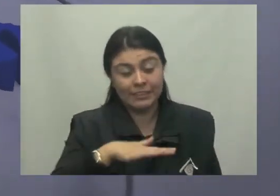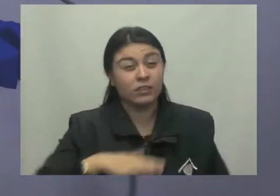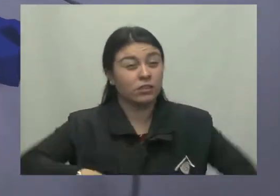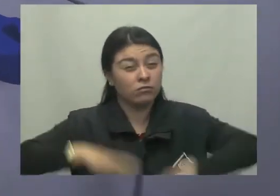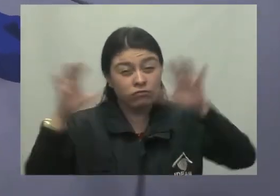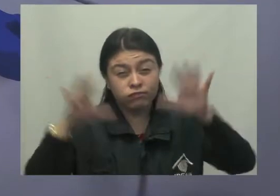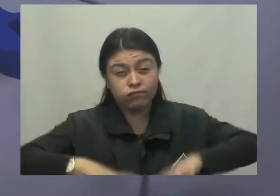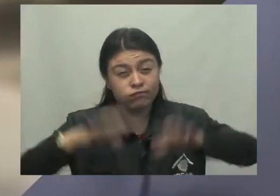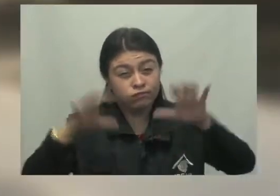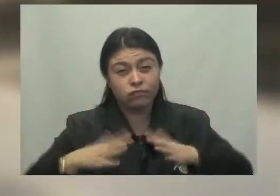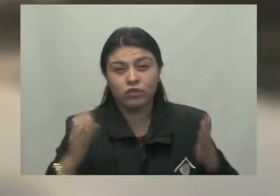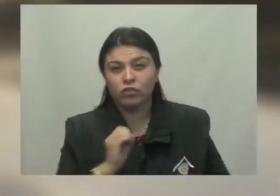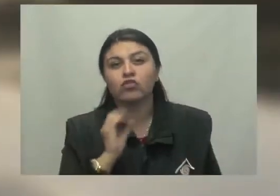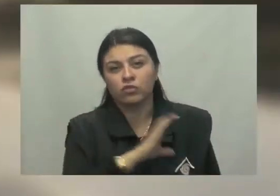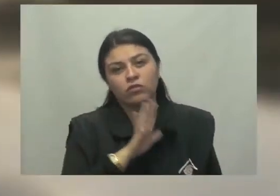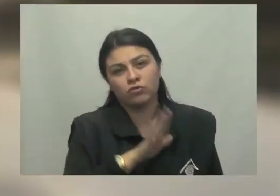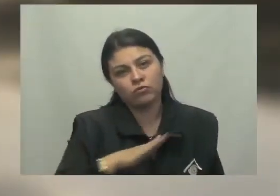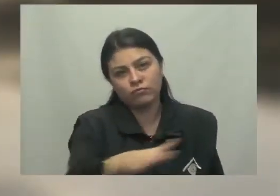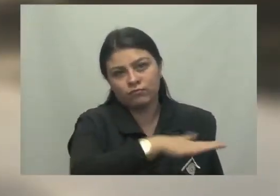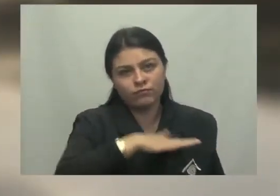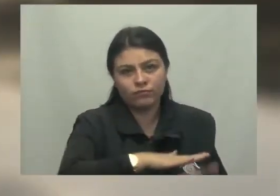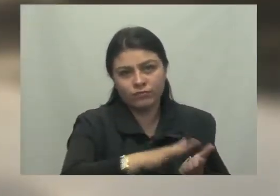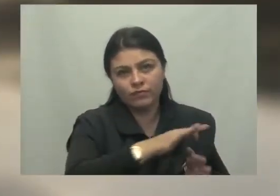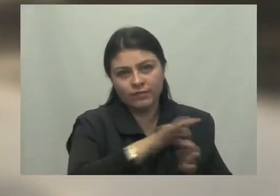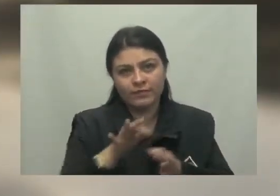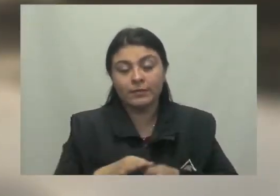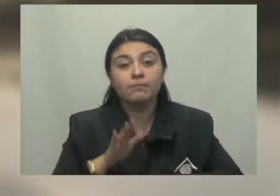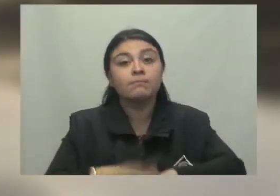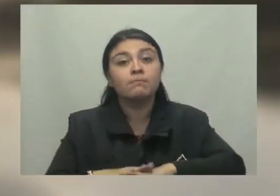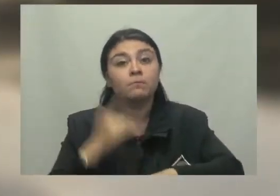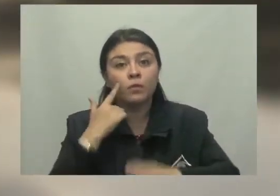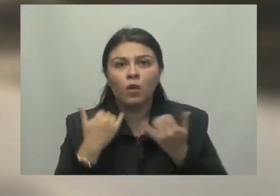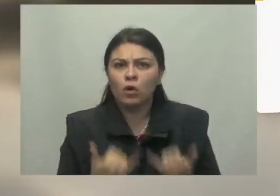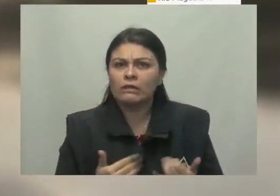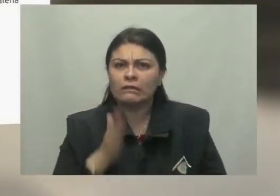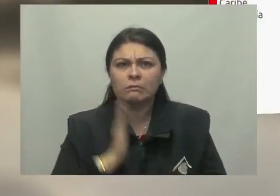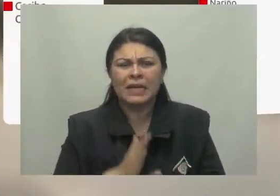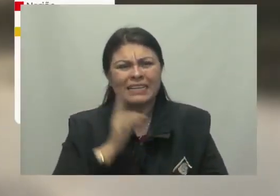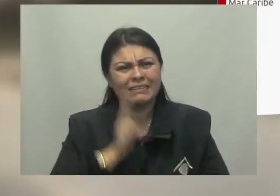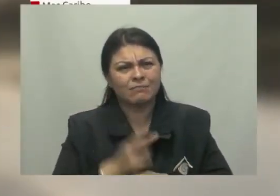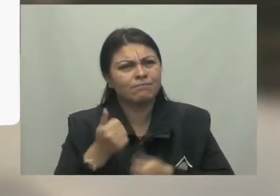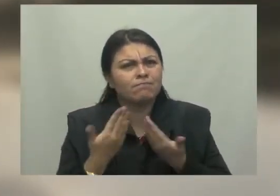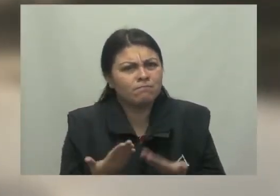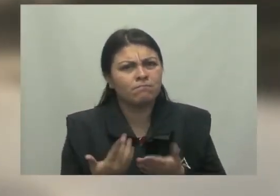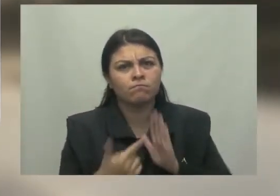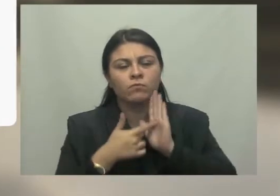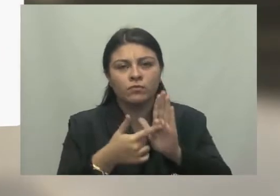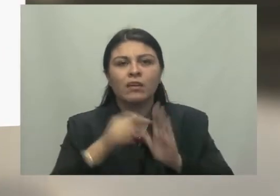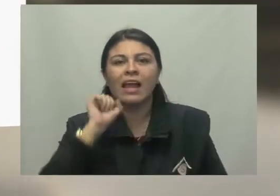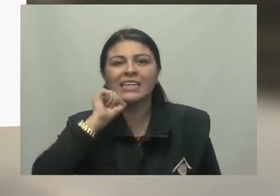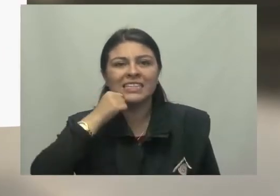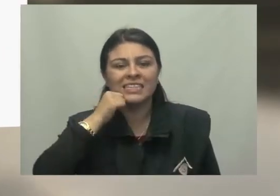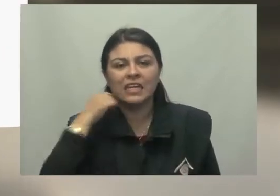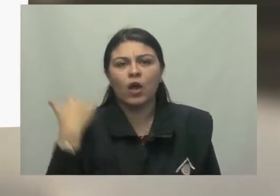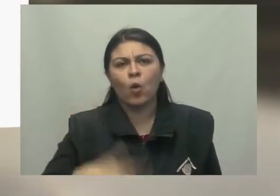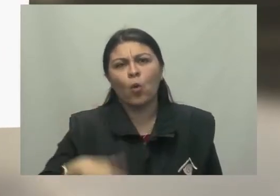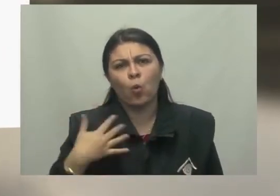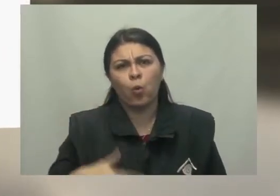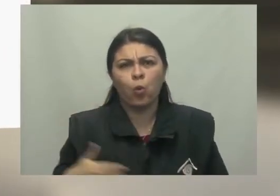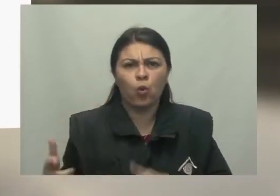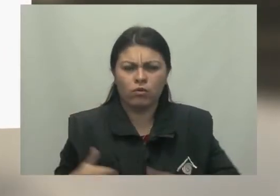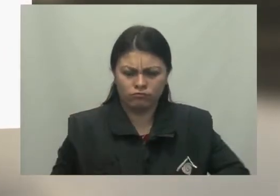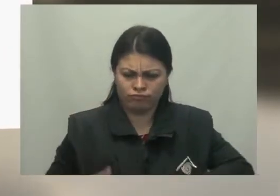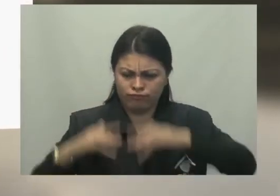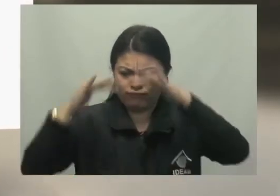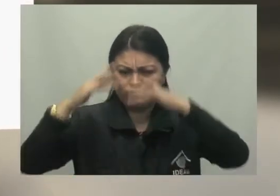intensidad al occidente de la sabana Mucha atención a las principales alertas para hoy a nivel nacional Alerta naranja por crecientes en la cuenca alta